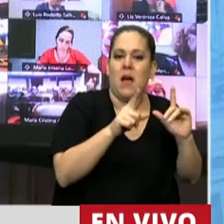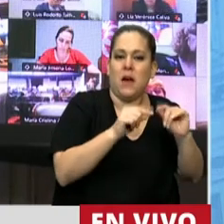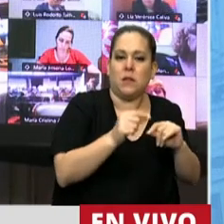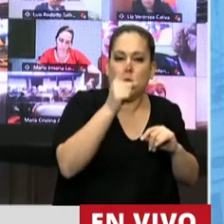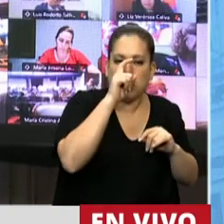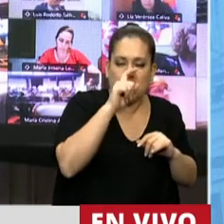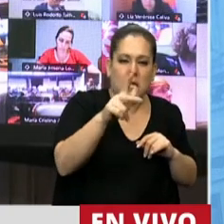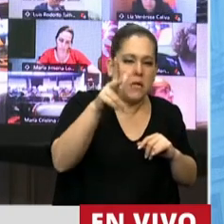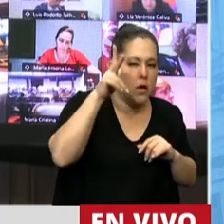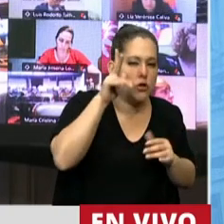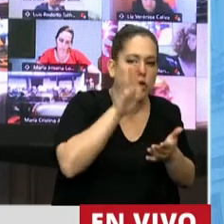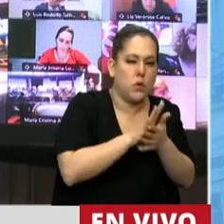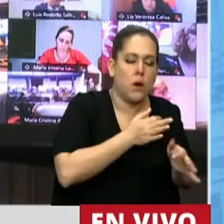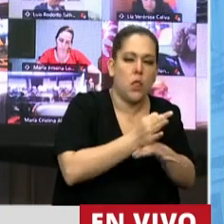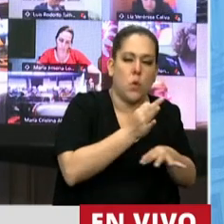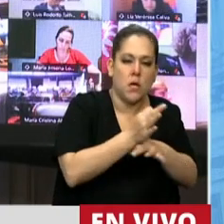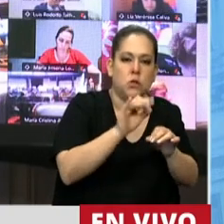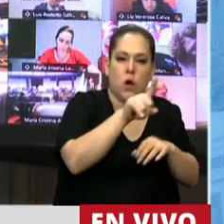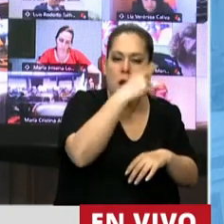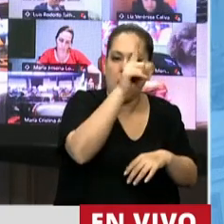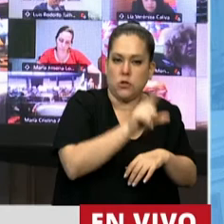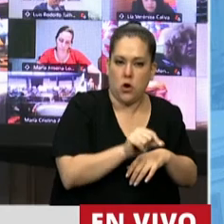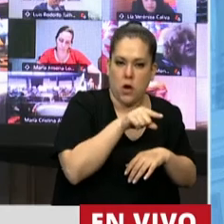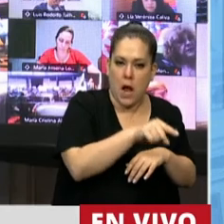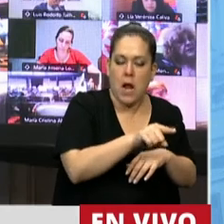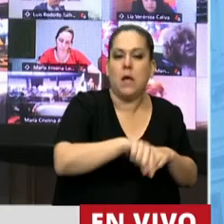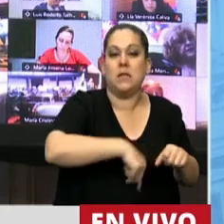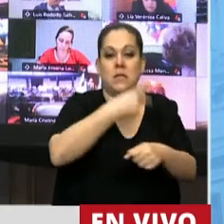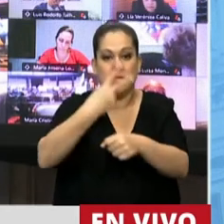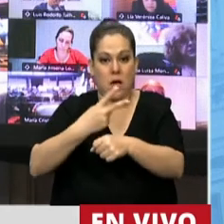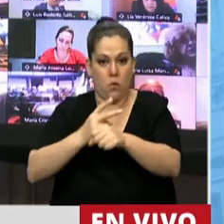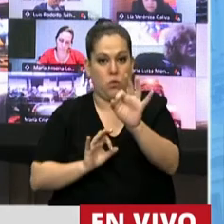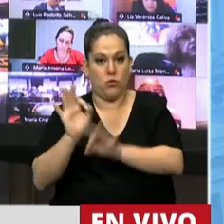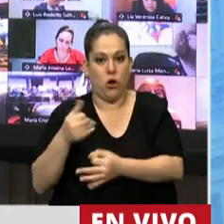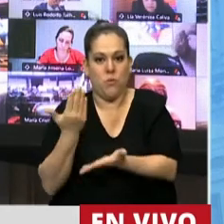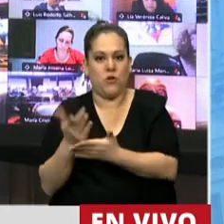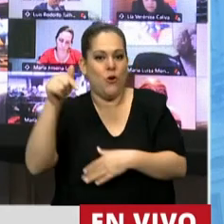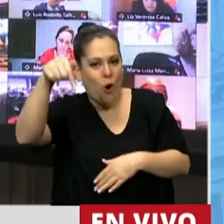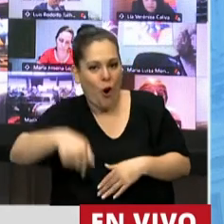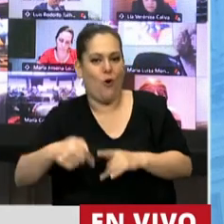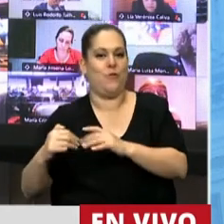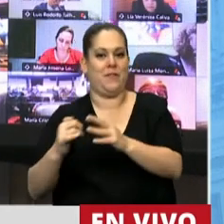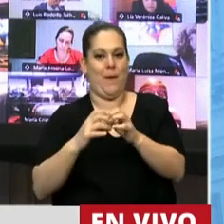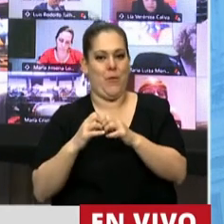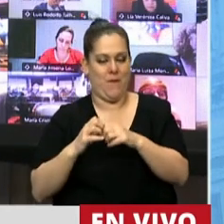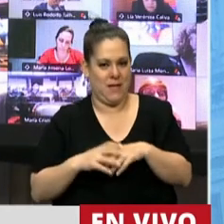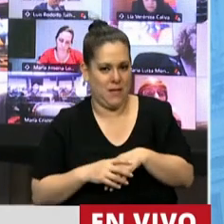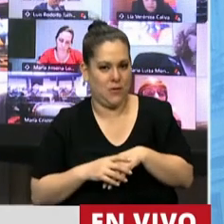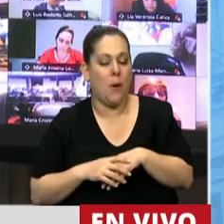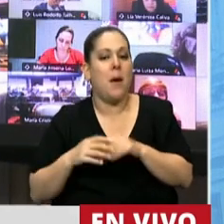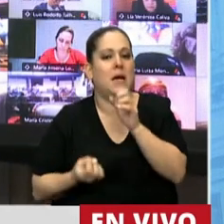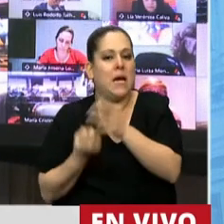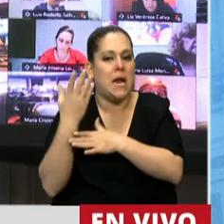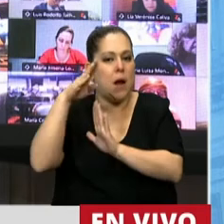la Ley de Educación Nacional 26.206 y el segundo, el que estamos dando tratamiento hoy. Crea un